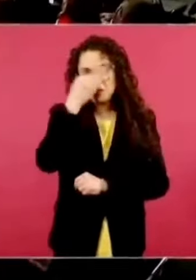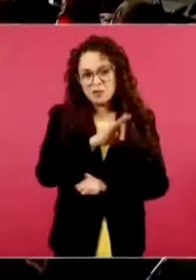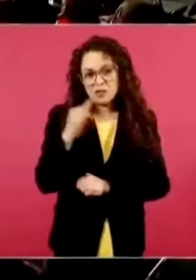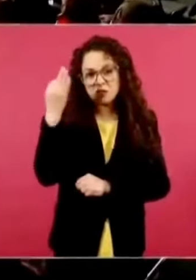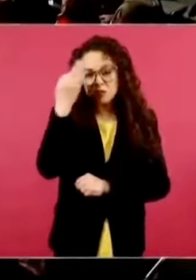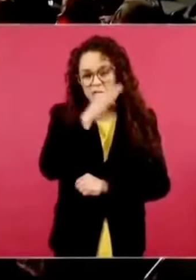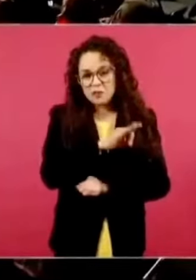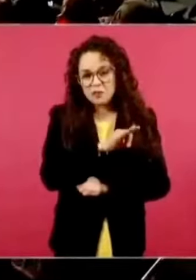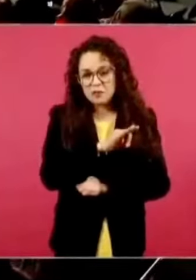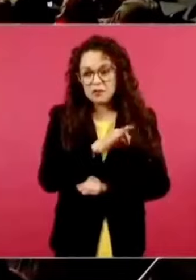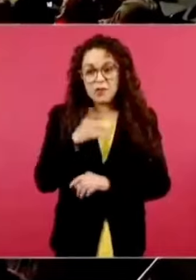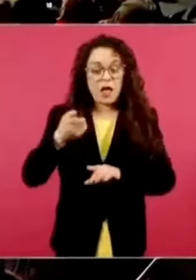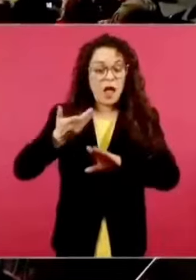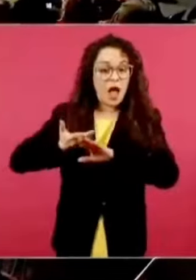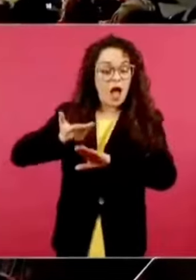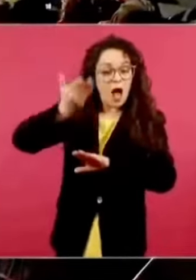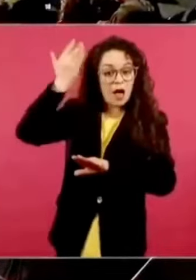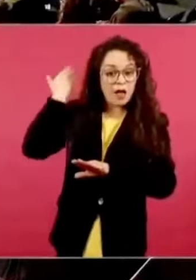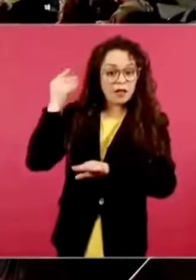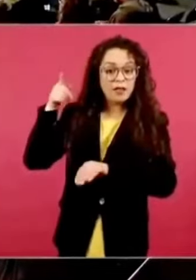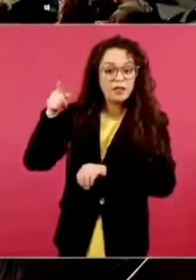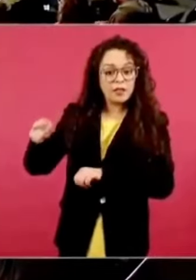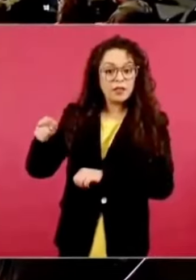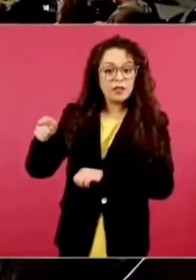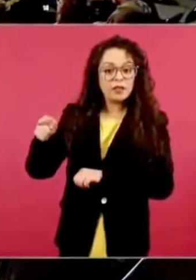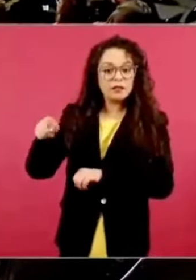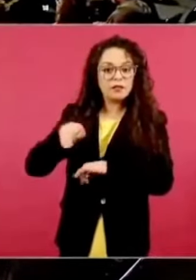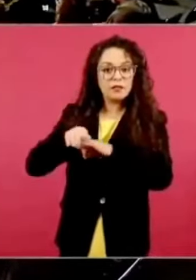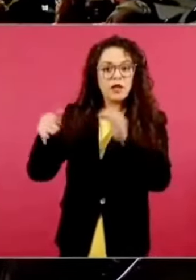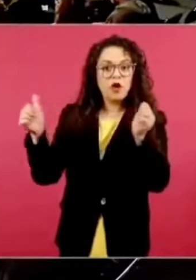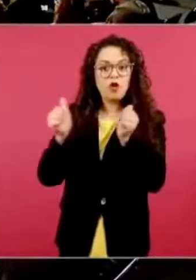fue corresponsal a Carlos Salinas.